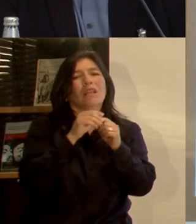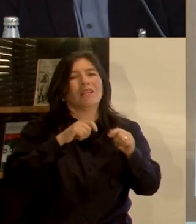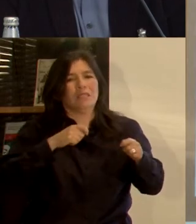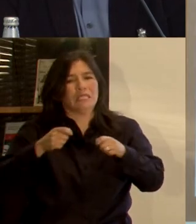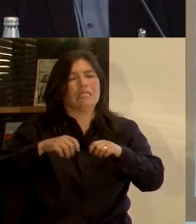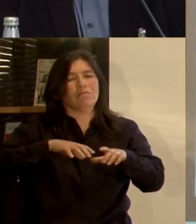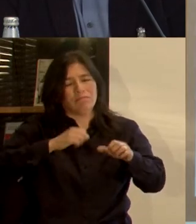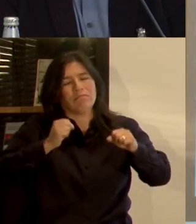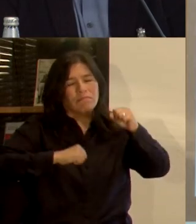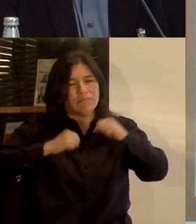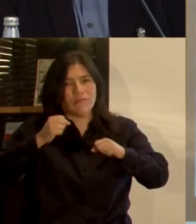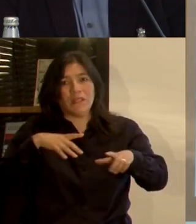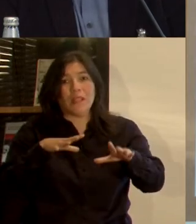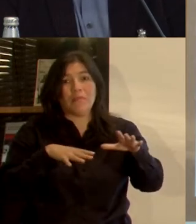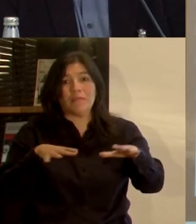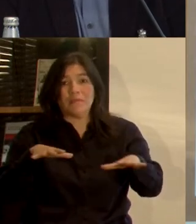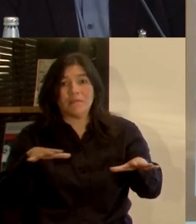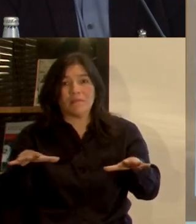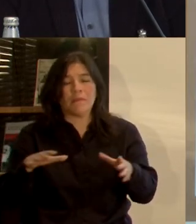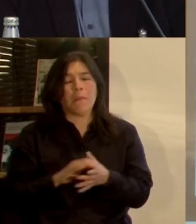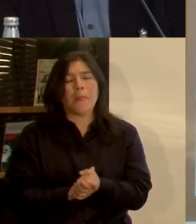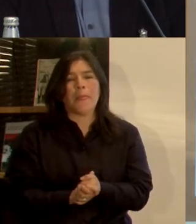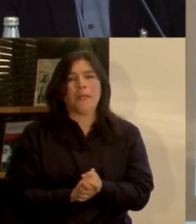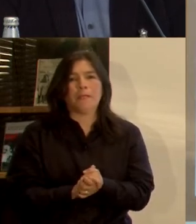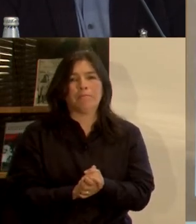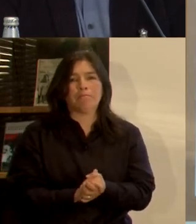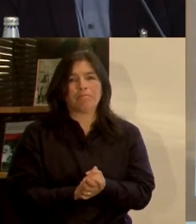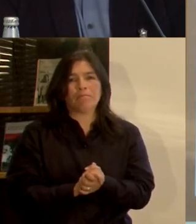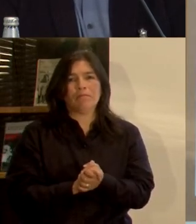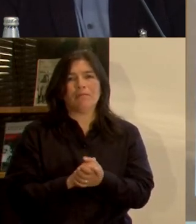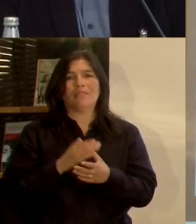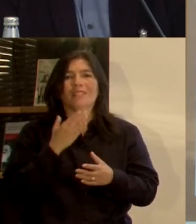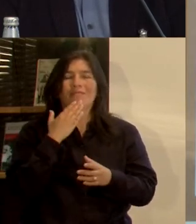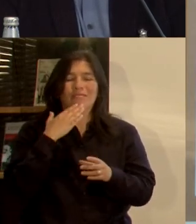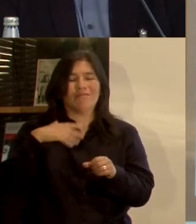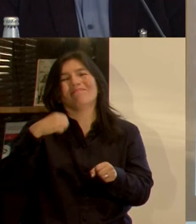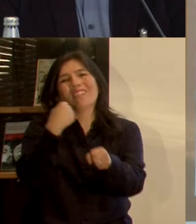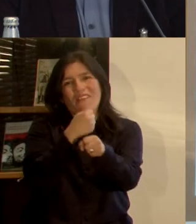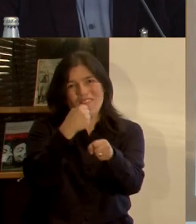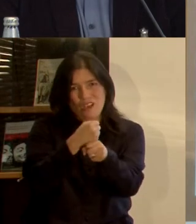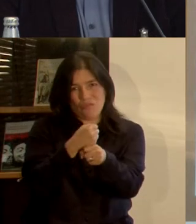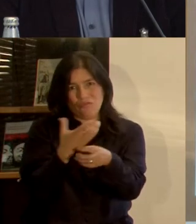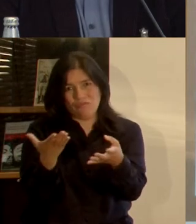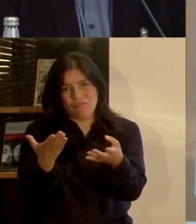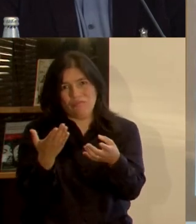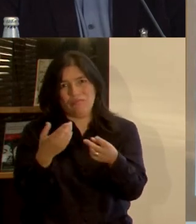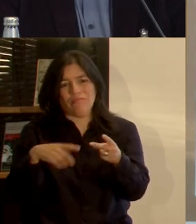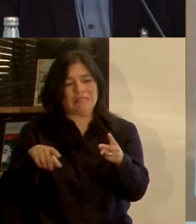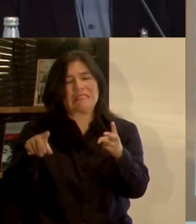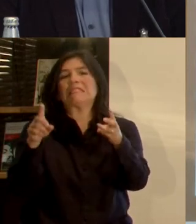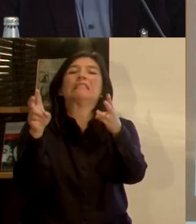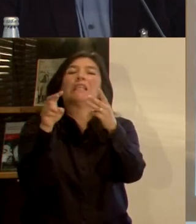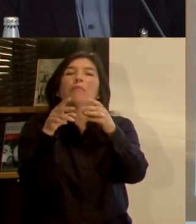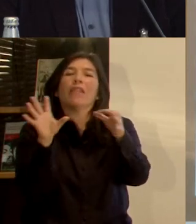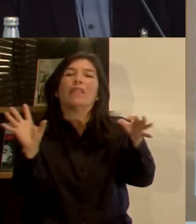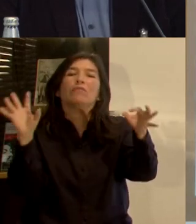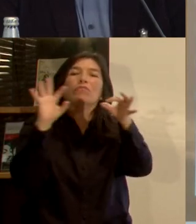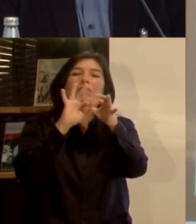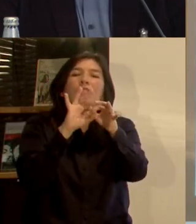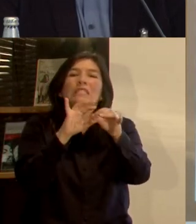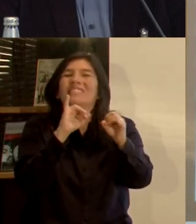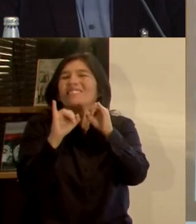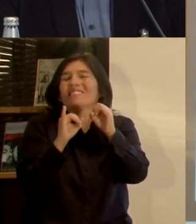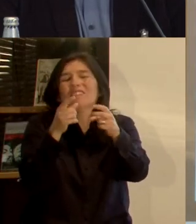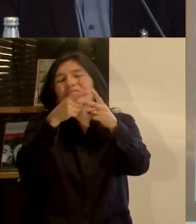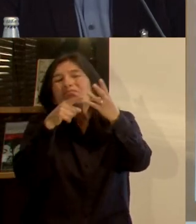por el boom inmobiliario, que no necesariamente siempre es bueno, en condiciones laborales, en temas de conectividad y movilidad,